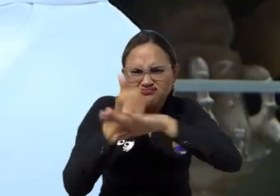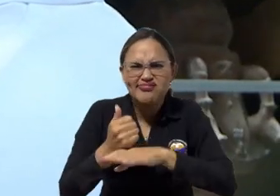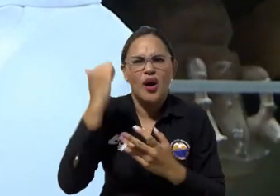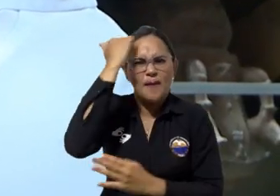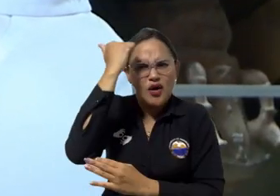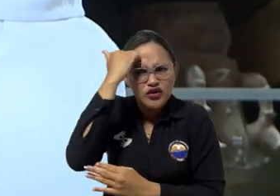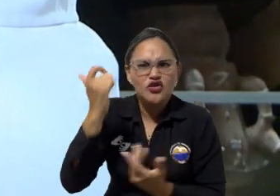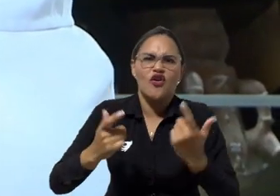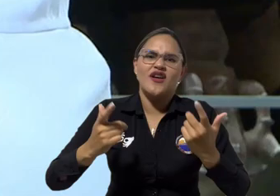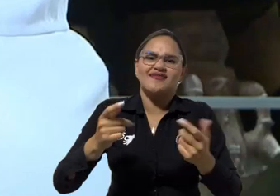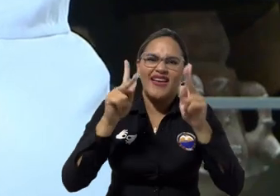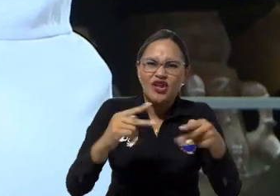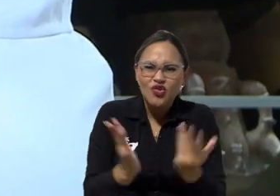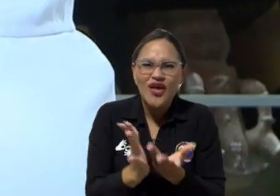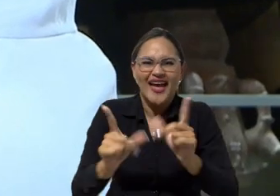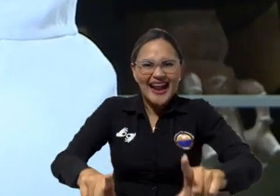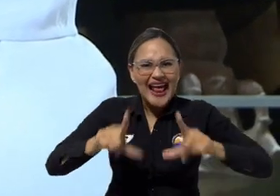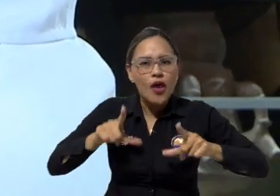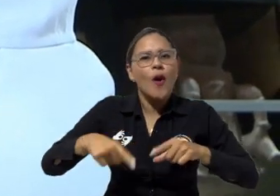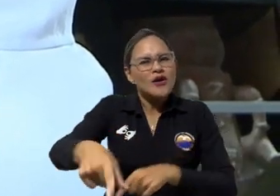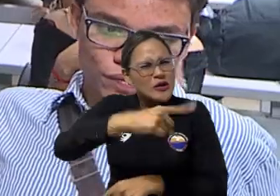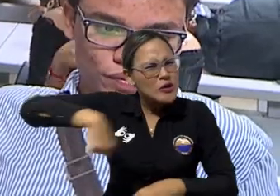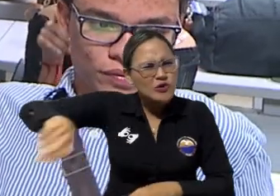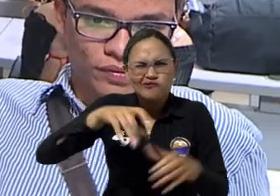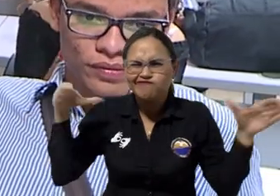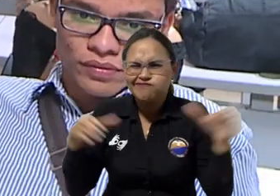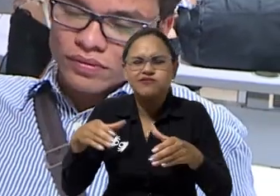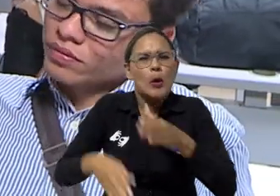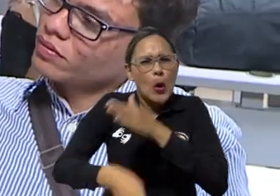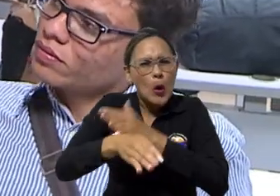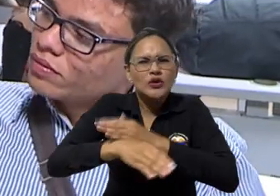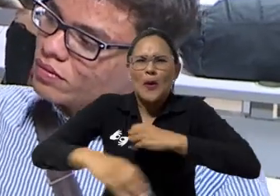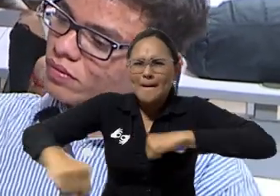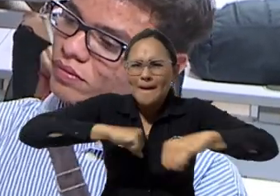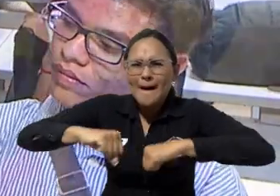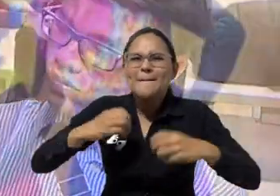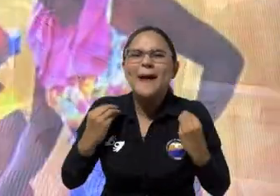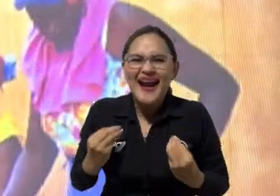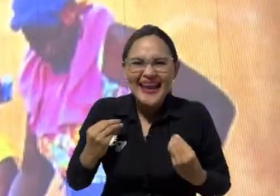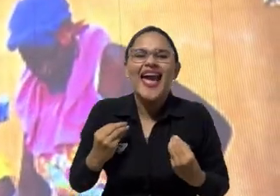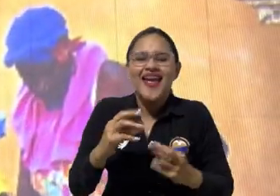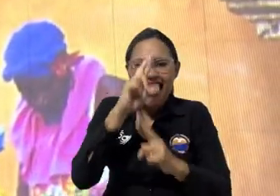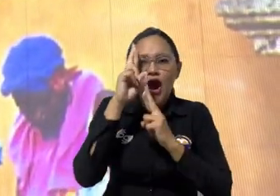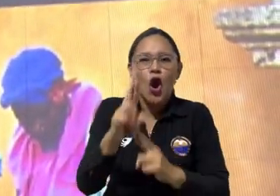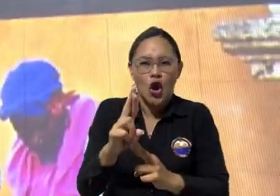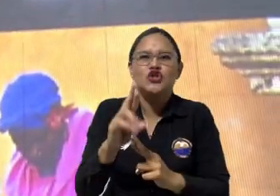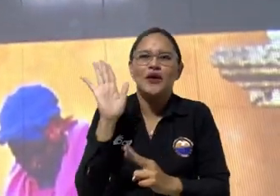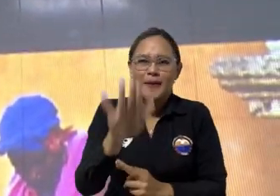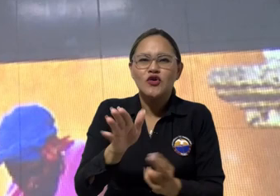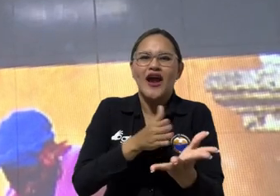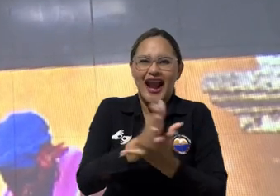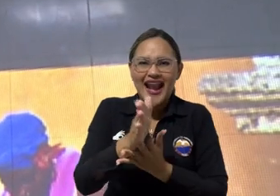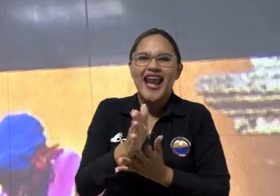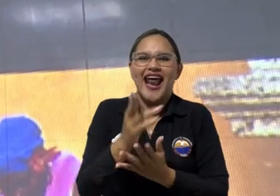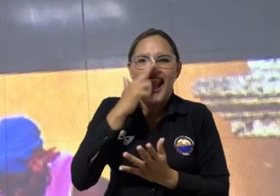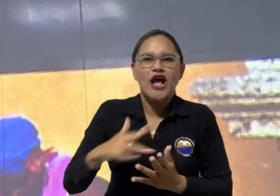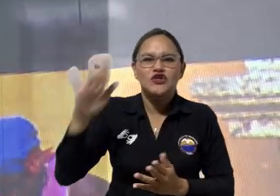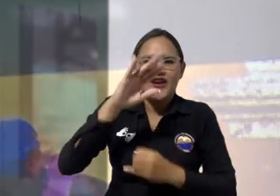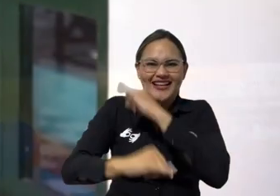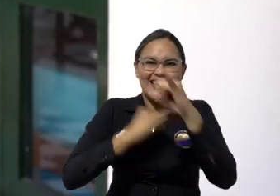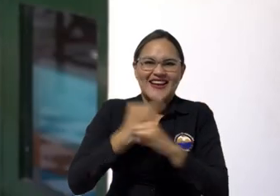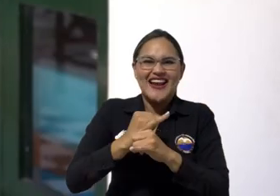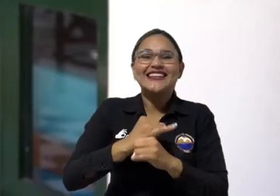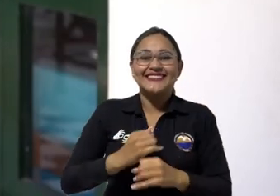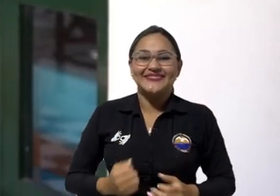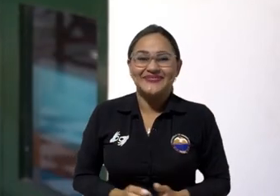graduados y estudiantes, continúa para seguir siendo un programa reconocido a nivel nacional e internacional. Los graduados son un